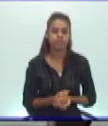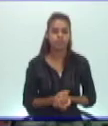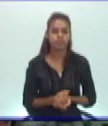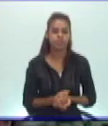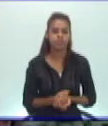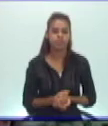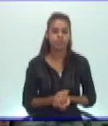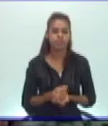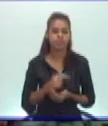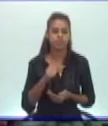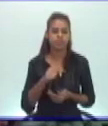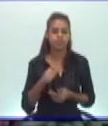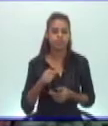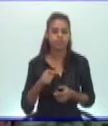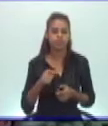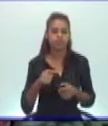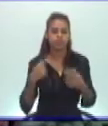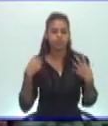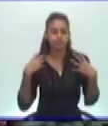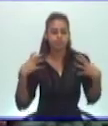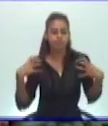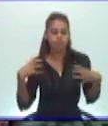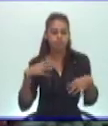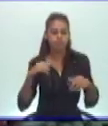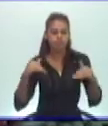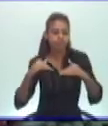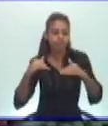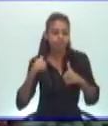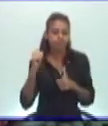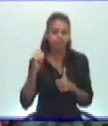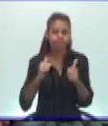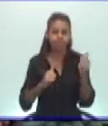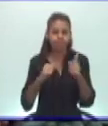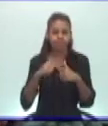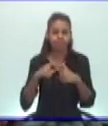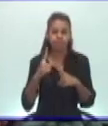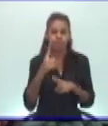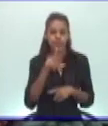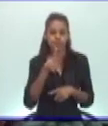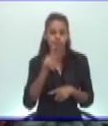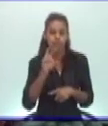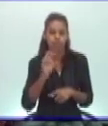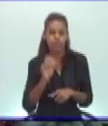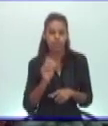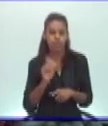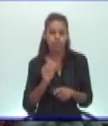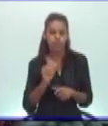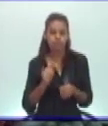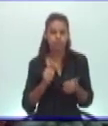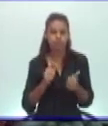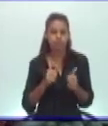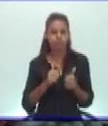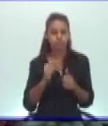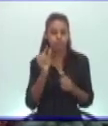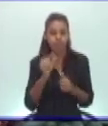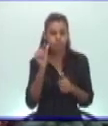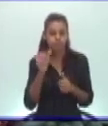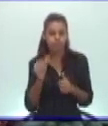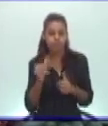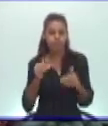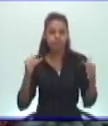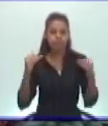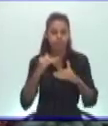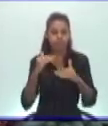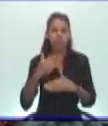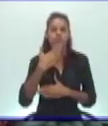Ahora que el fisiculturismo está de moda, queremos darle un consejo a las nuevas figuras que empiezan a hacer ejercicio. Que el ejercicio